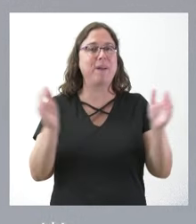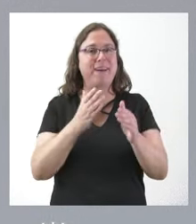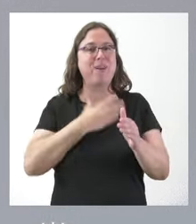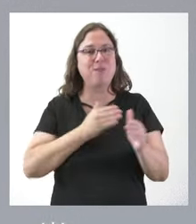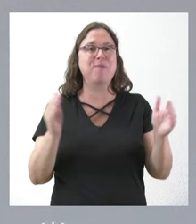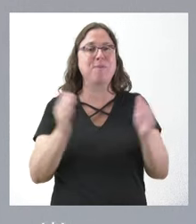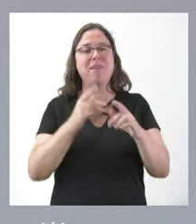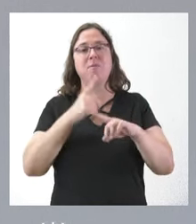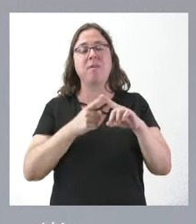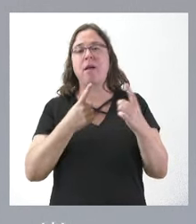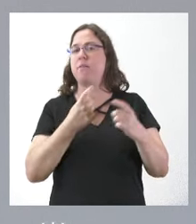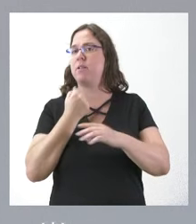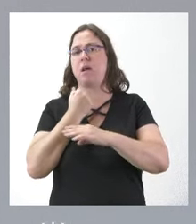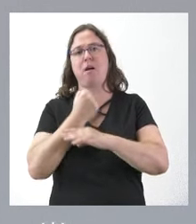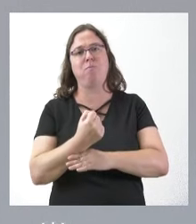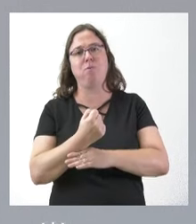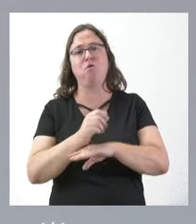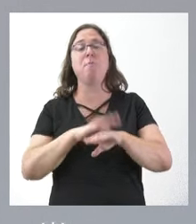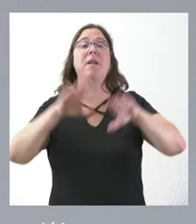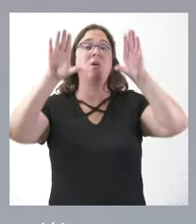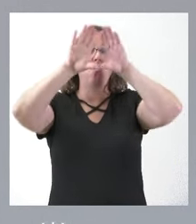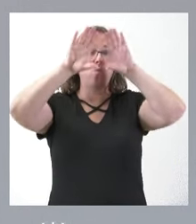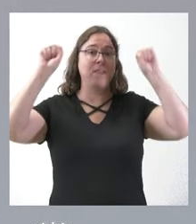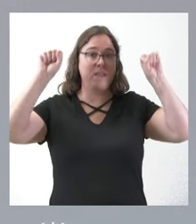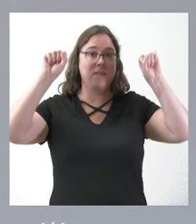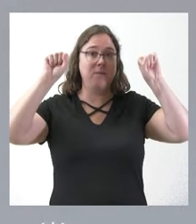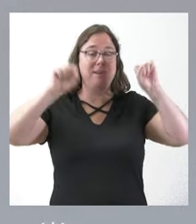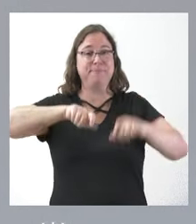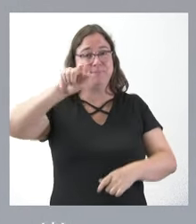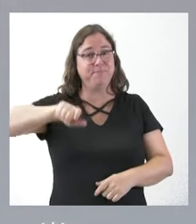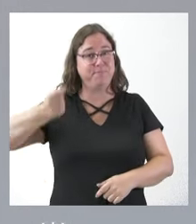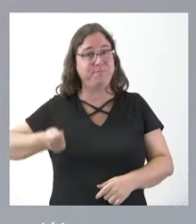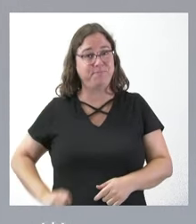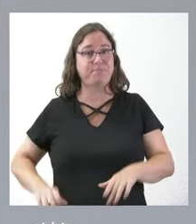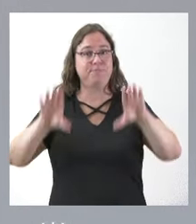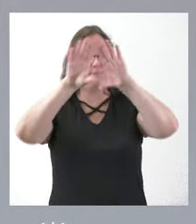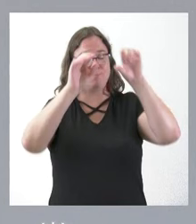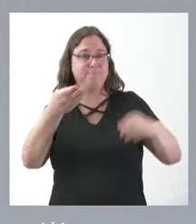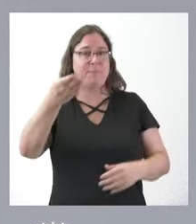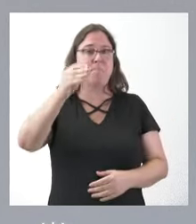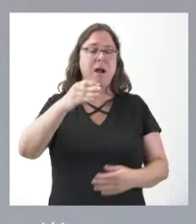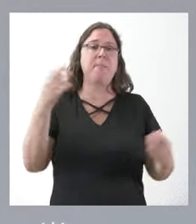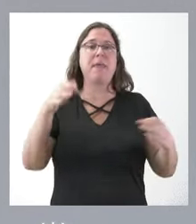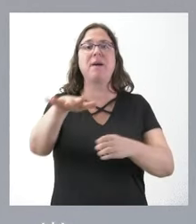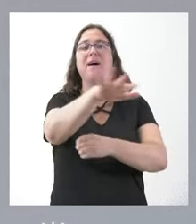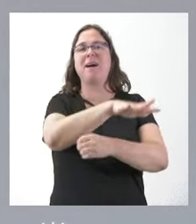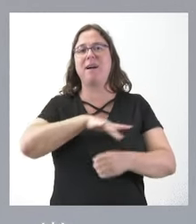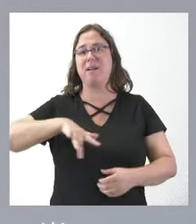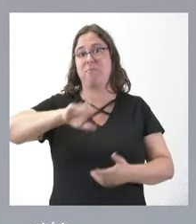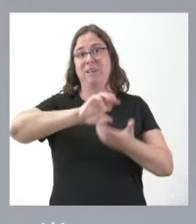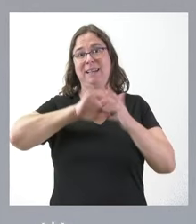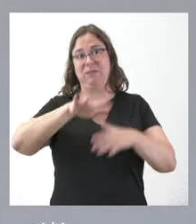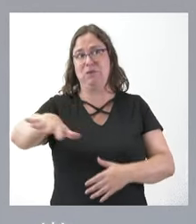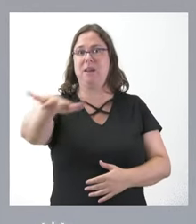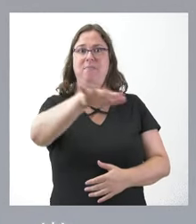necesario apoyo a la Guardia Civil, al número de efectivos que, en el amplio territorio que tenemos en